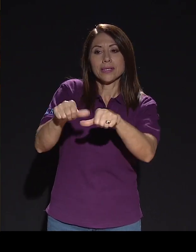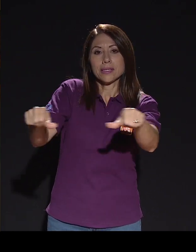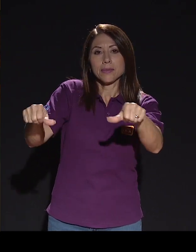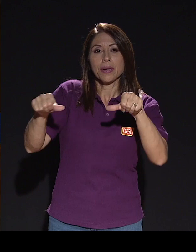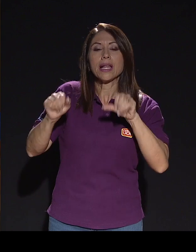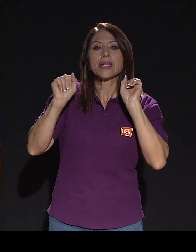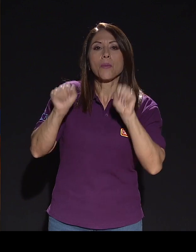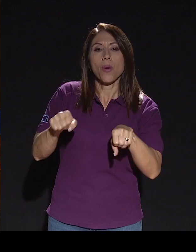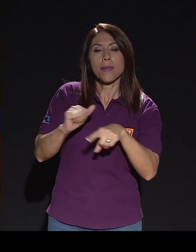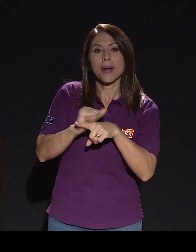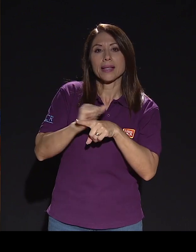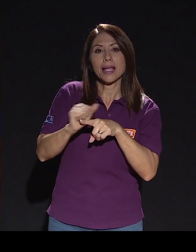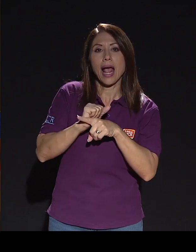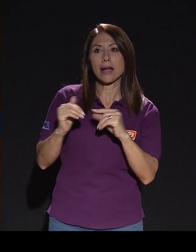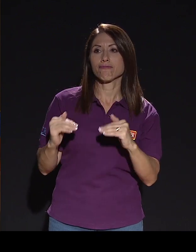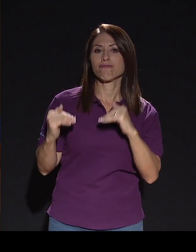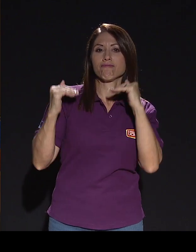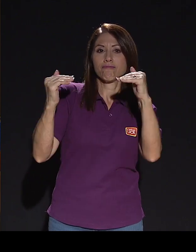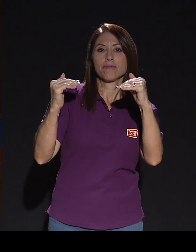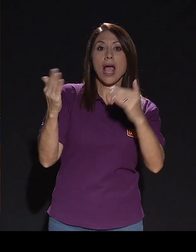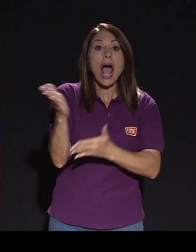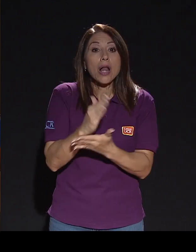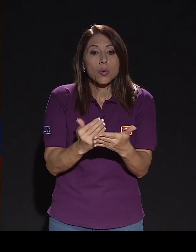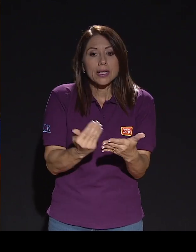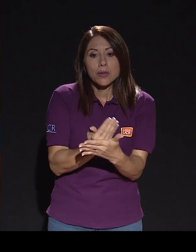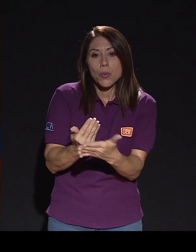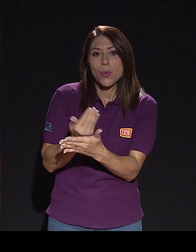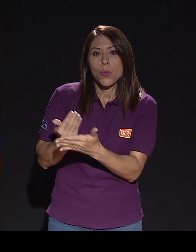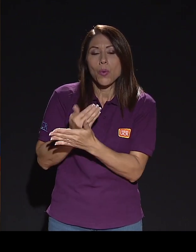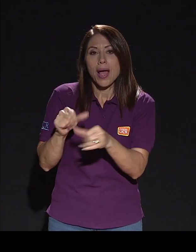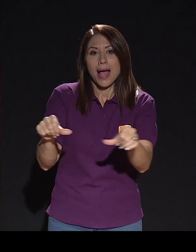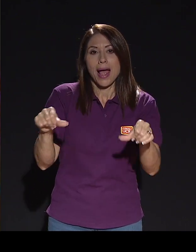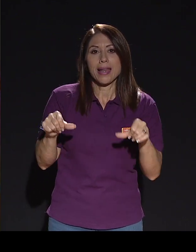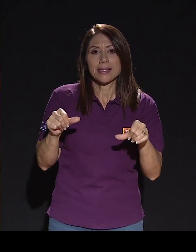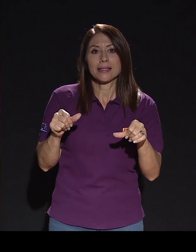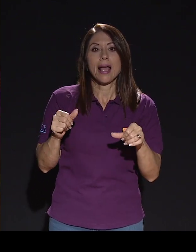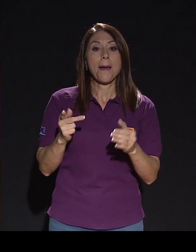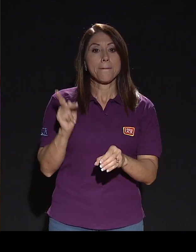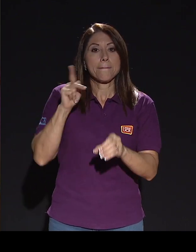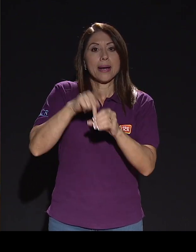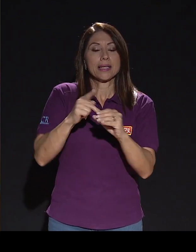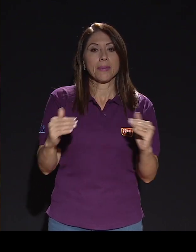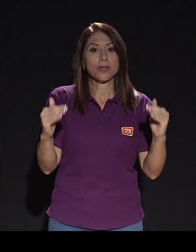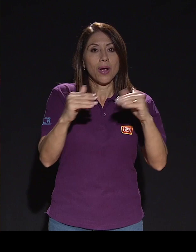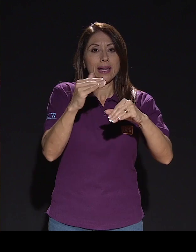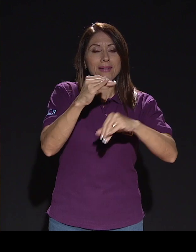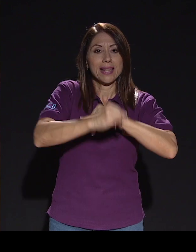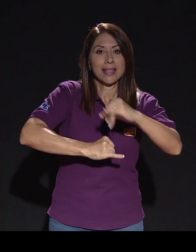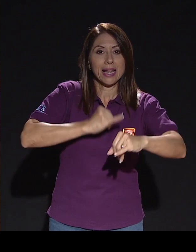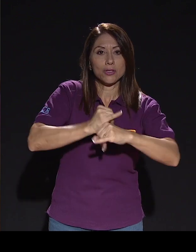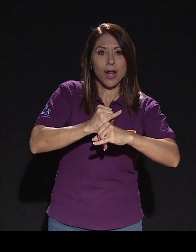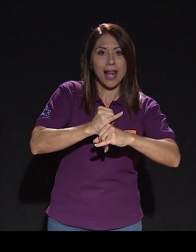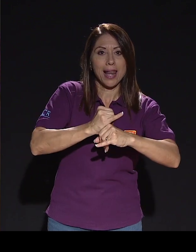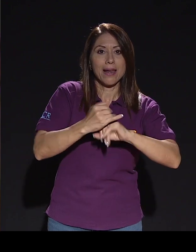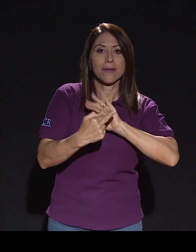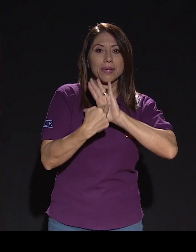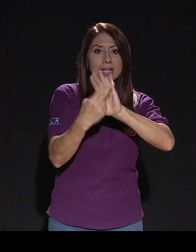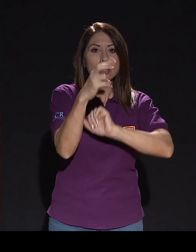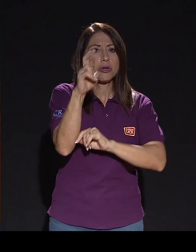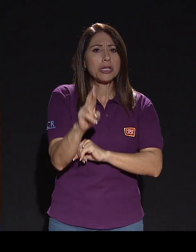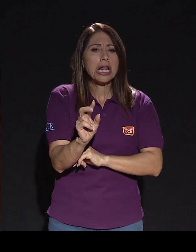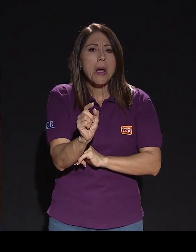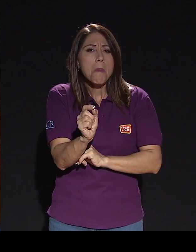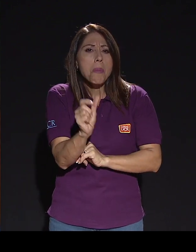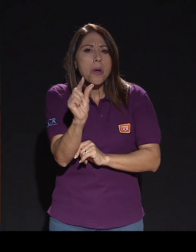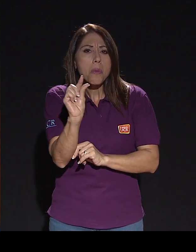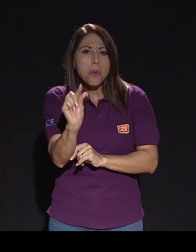Existen disciplinas emergentes cuyas participaciones internacionales en representación de Costa Rica han sido escasas y algunas que se estrenaron en